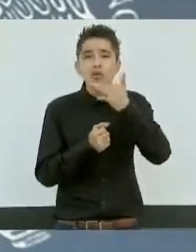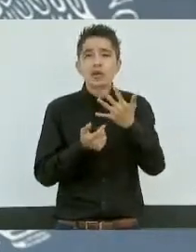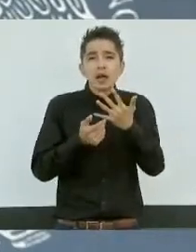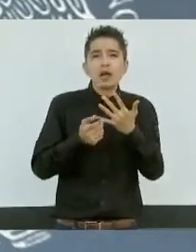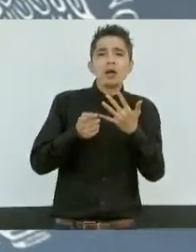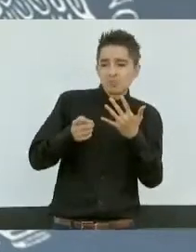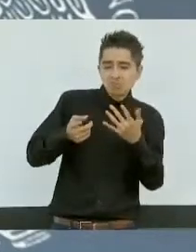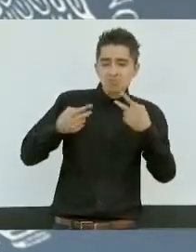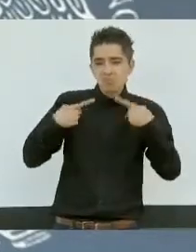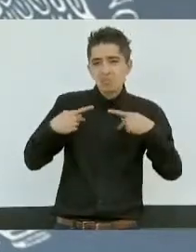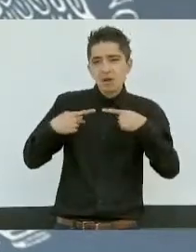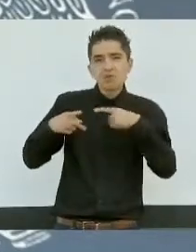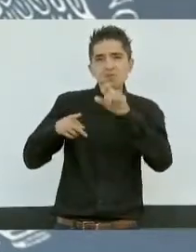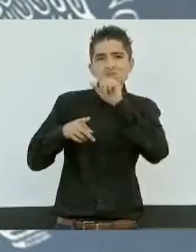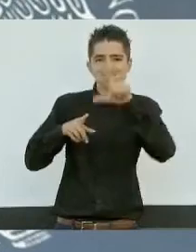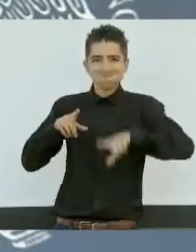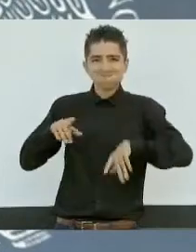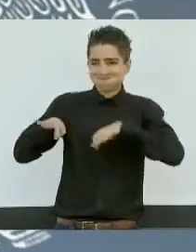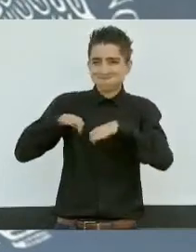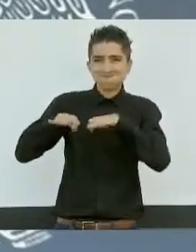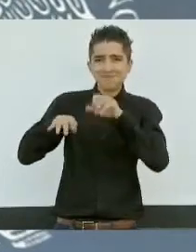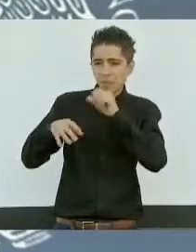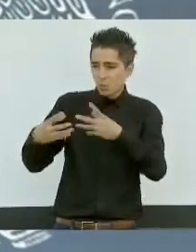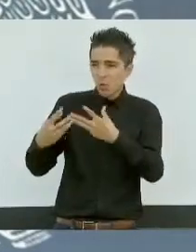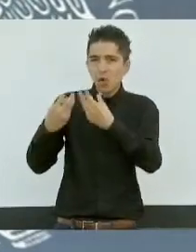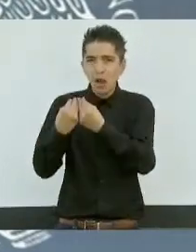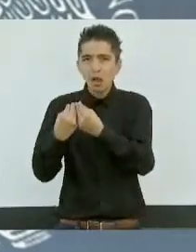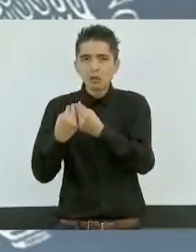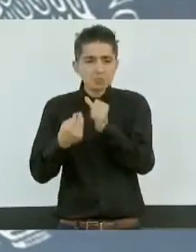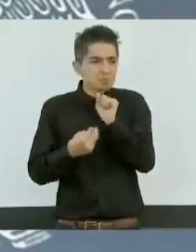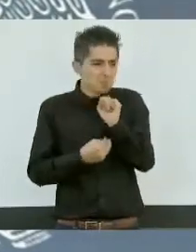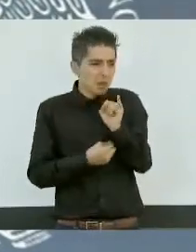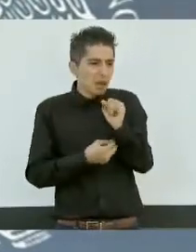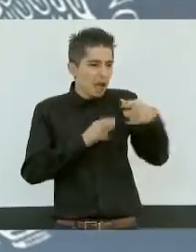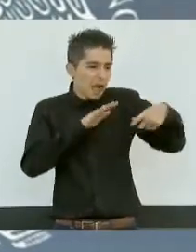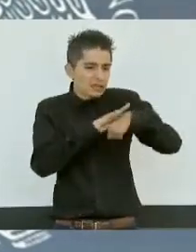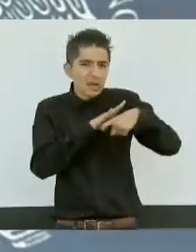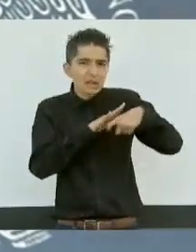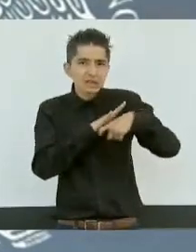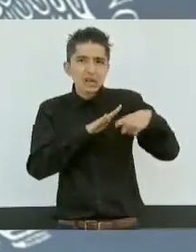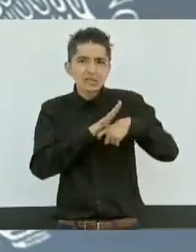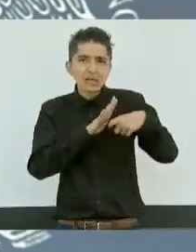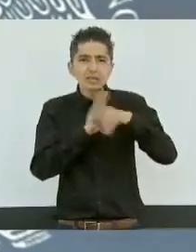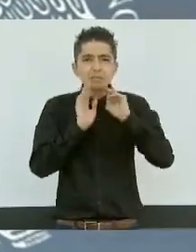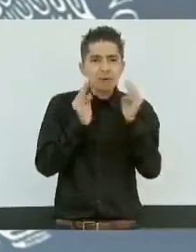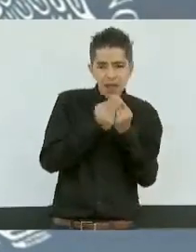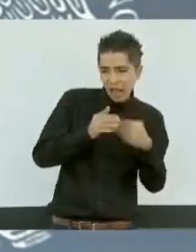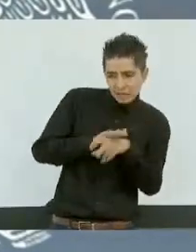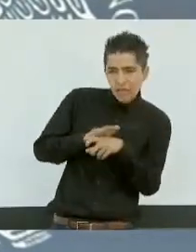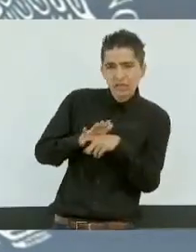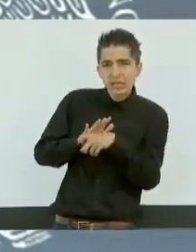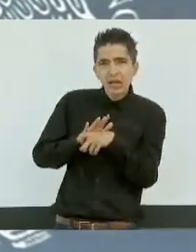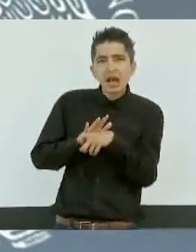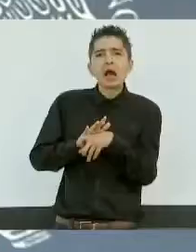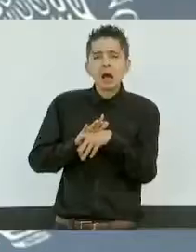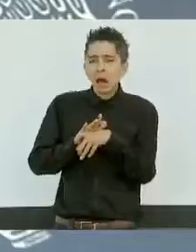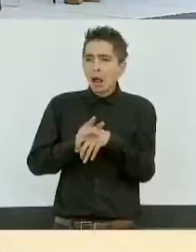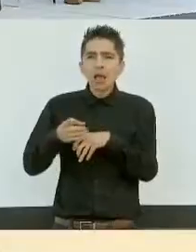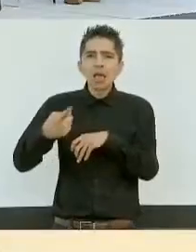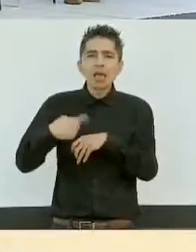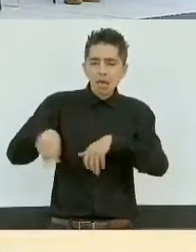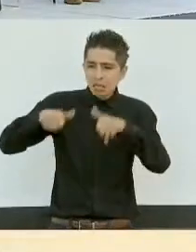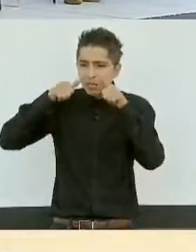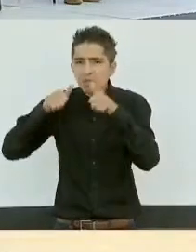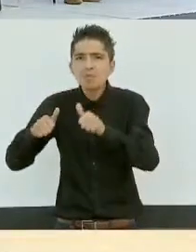funcionarios públicos que se prestaron a darle la espalda al pueblo de Michoacán y nos llevaron a los